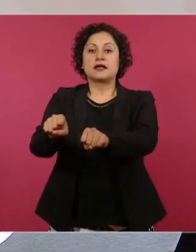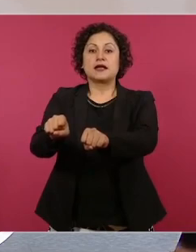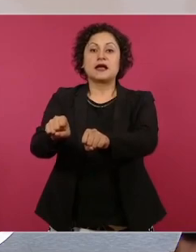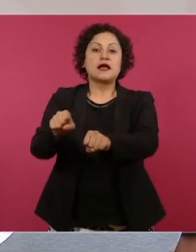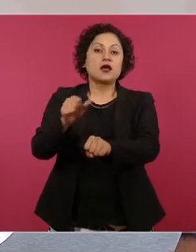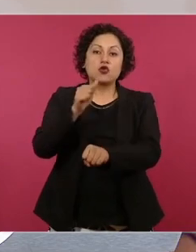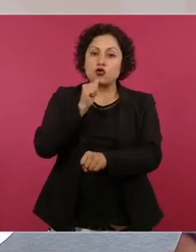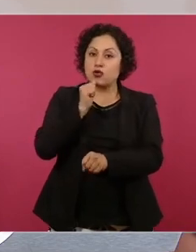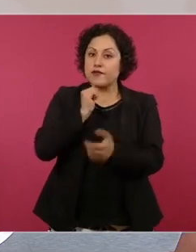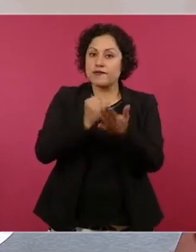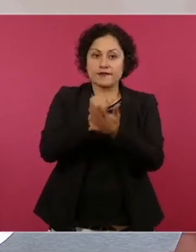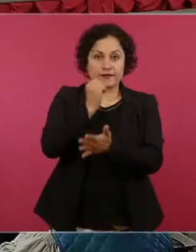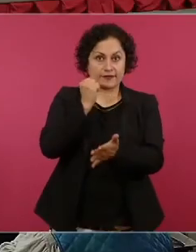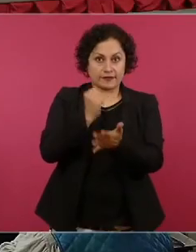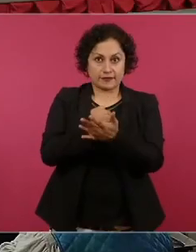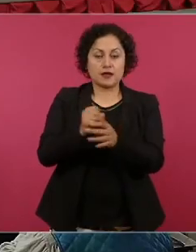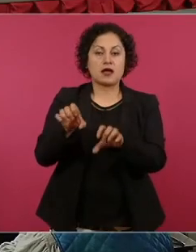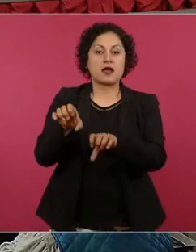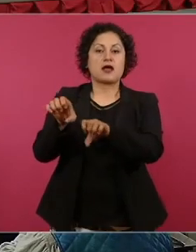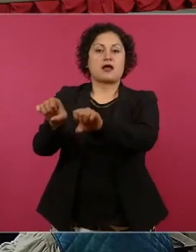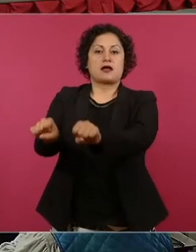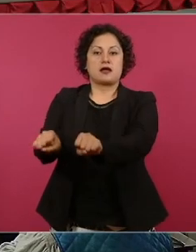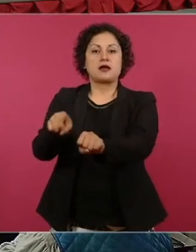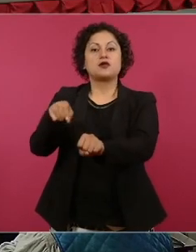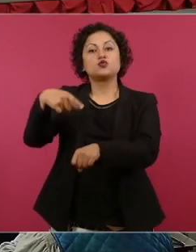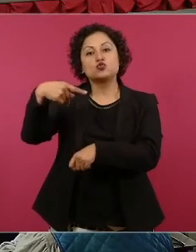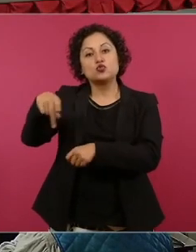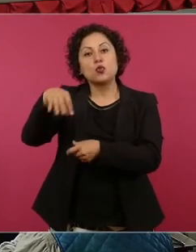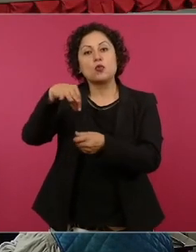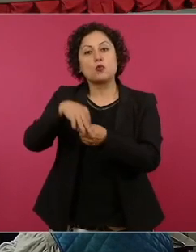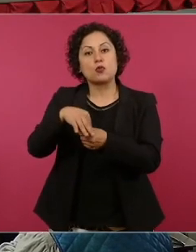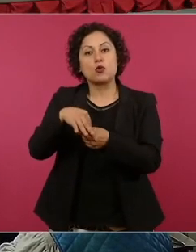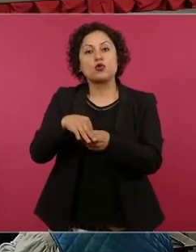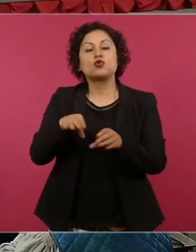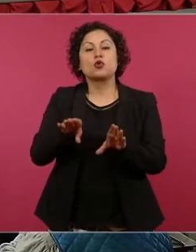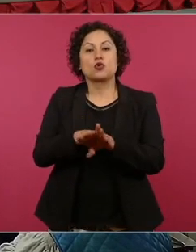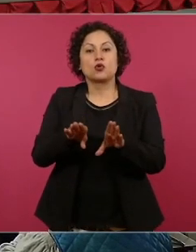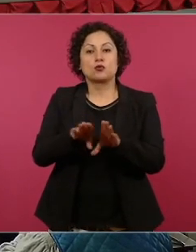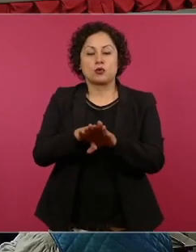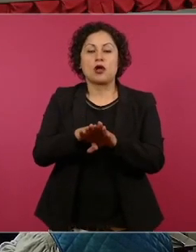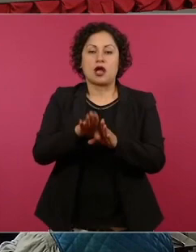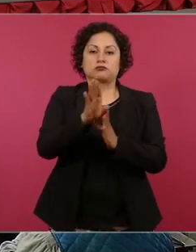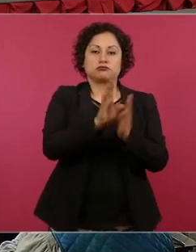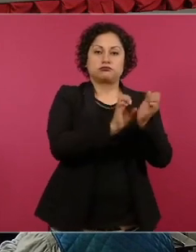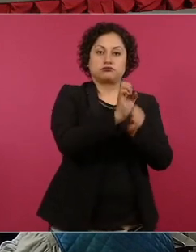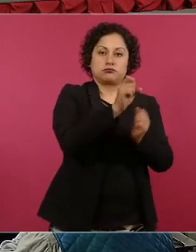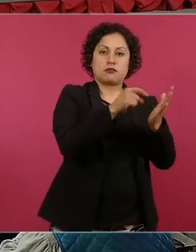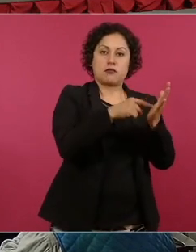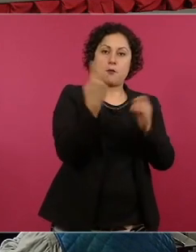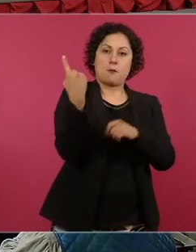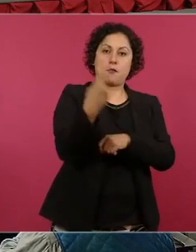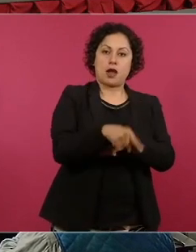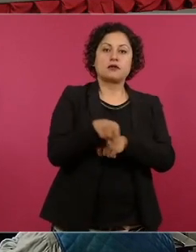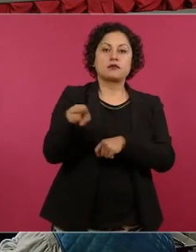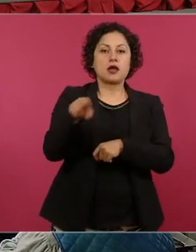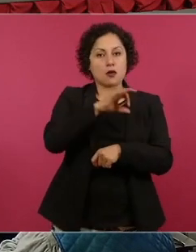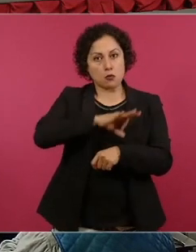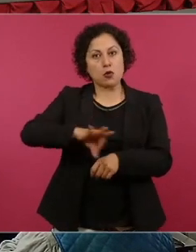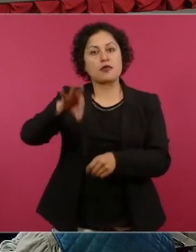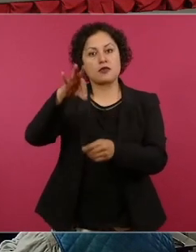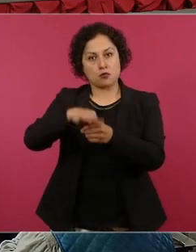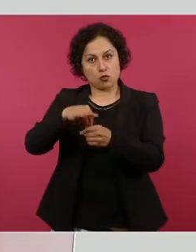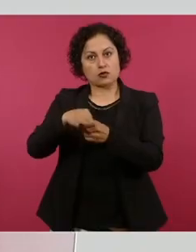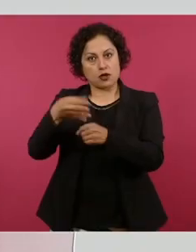la presidencia de la República en cumplimiento con un mandato constitucional. Por ello, del